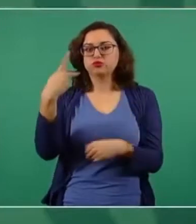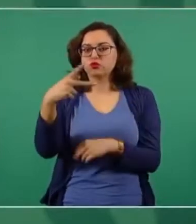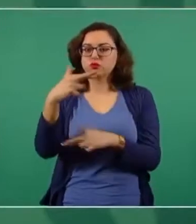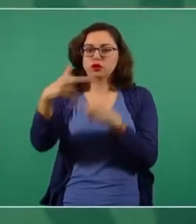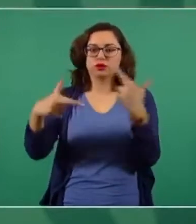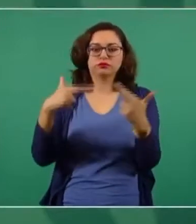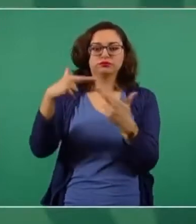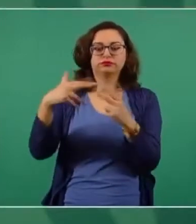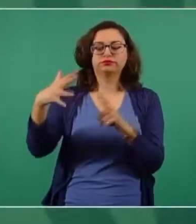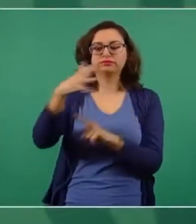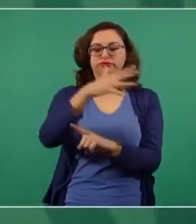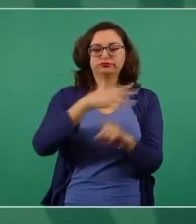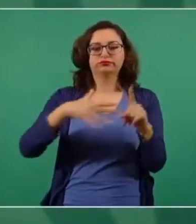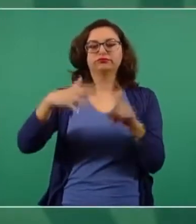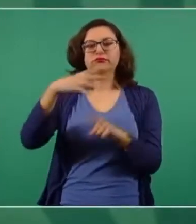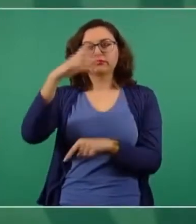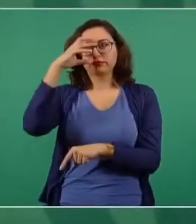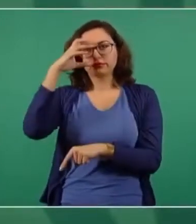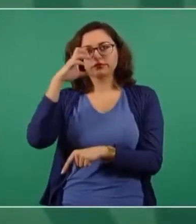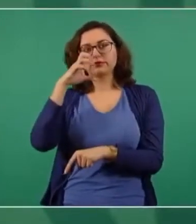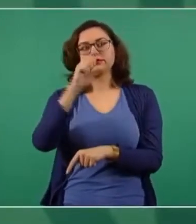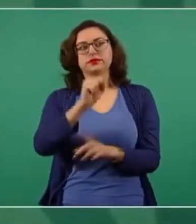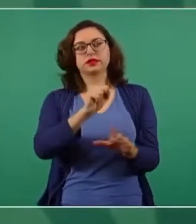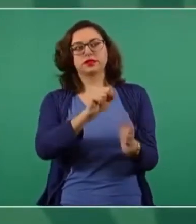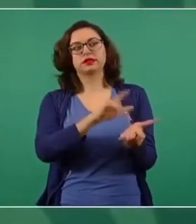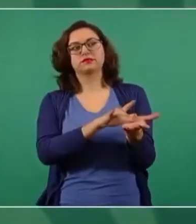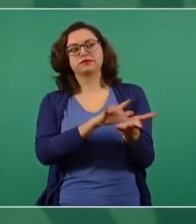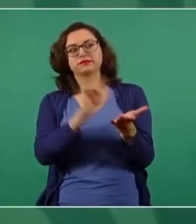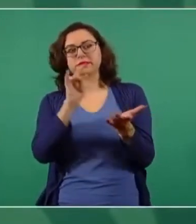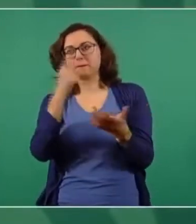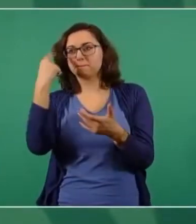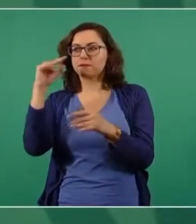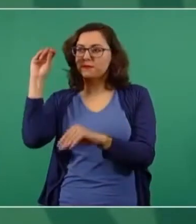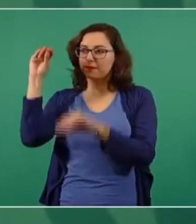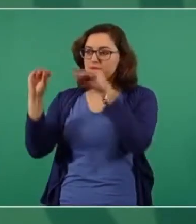inspiraron los conceptos visuales de los trenes.